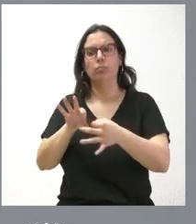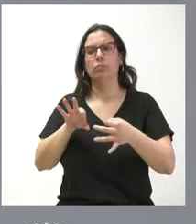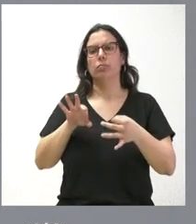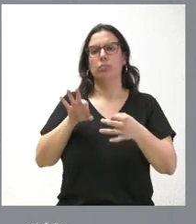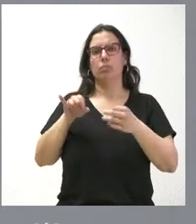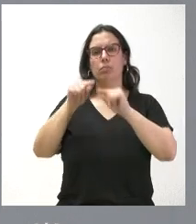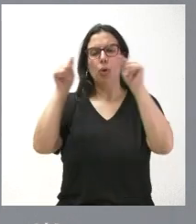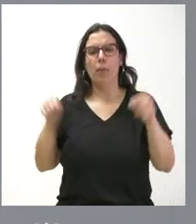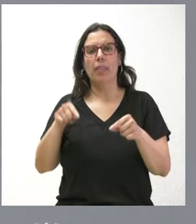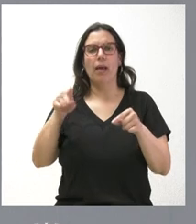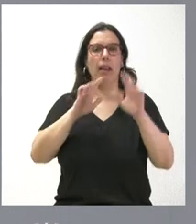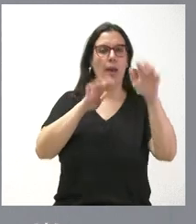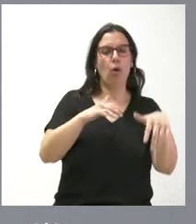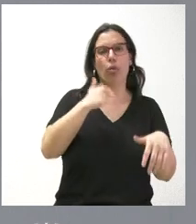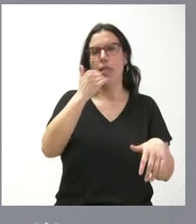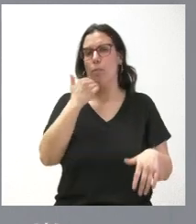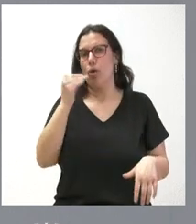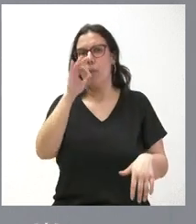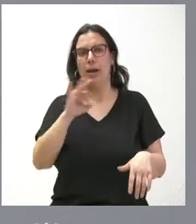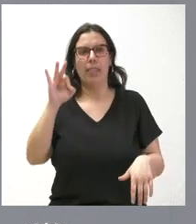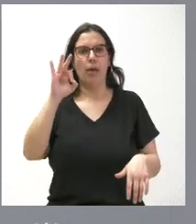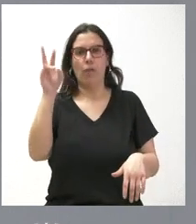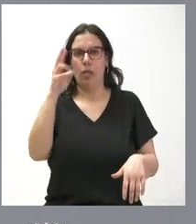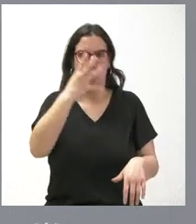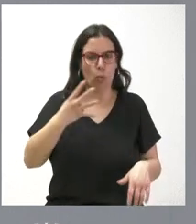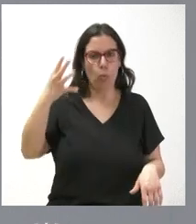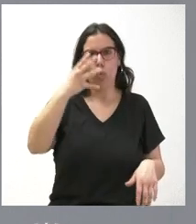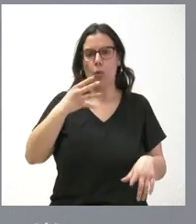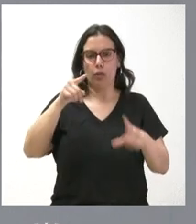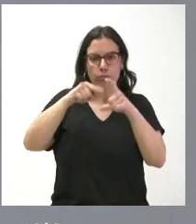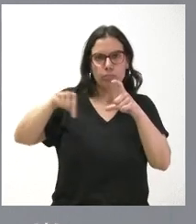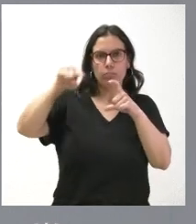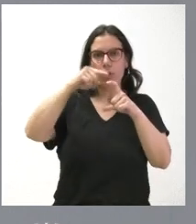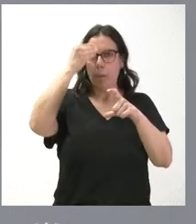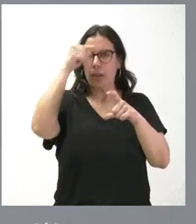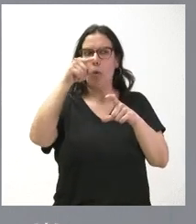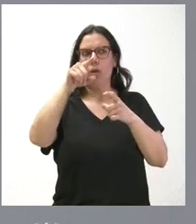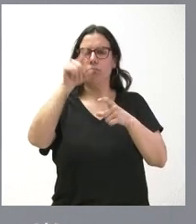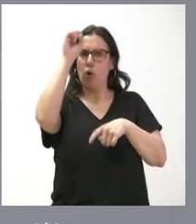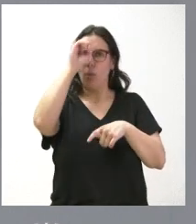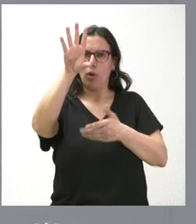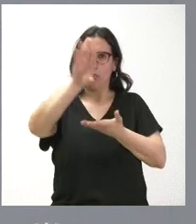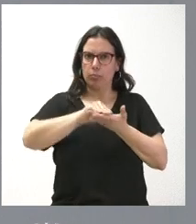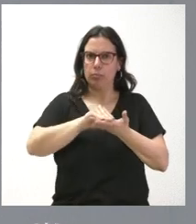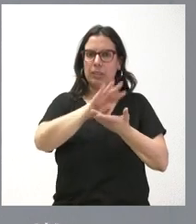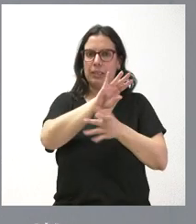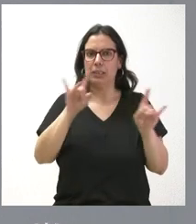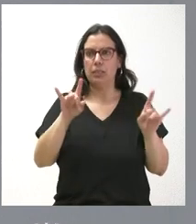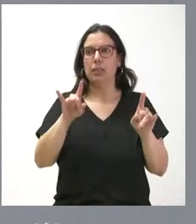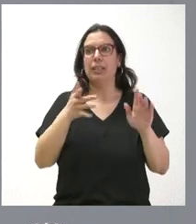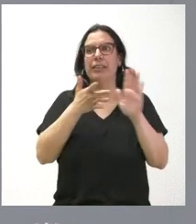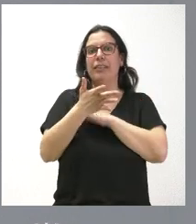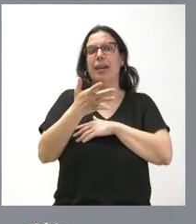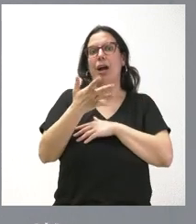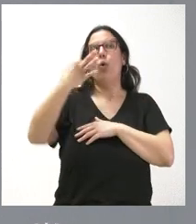las provincias de León, de Zamora, de Palencia, de Valladolid, nos parece ser algo que tiene que ser tenido en cuenta y, por tanto, sin ser el único factor,